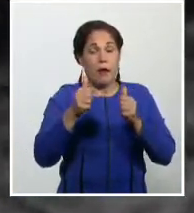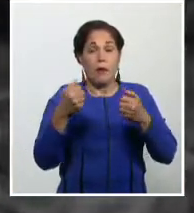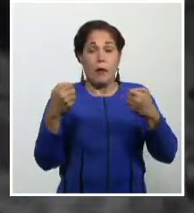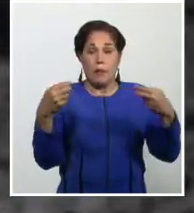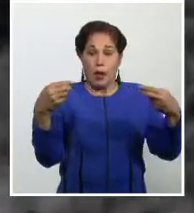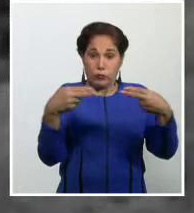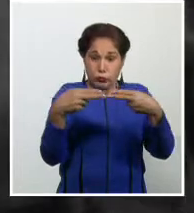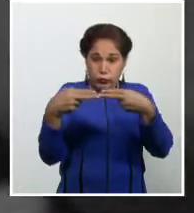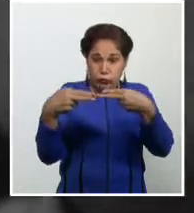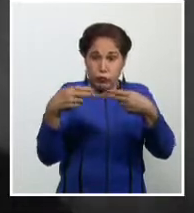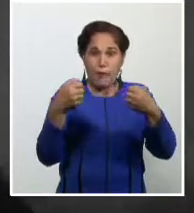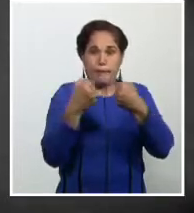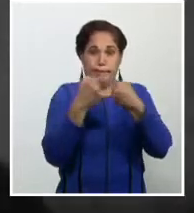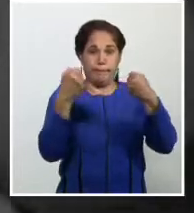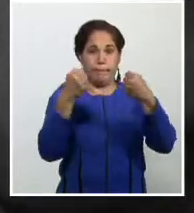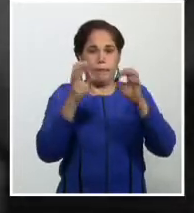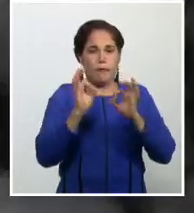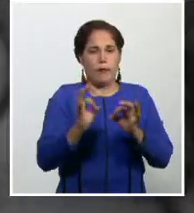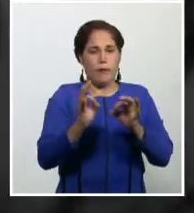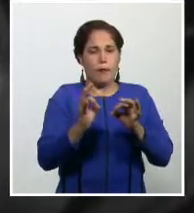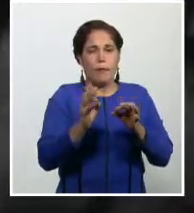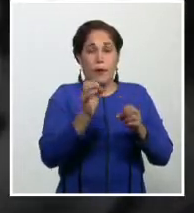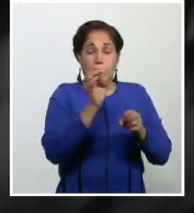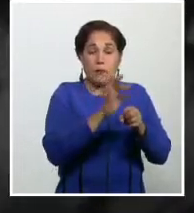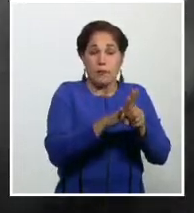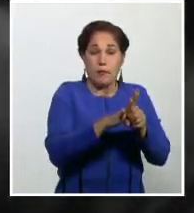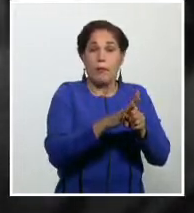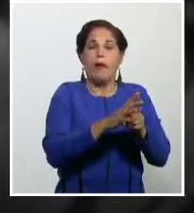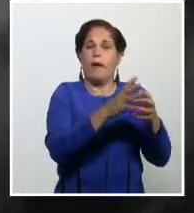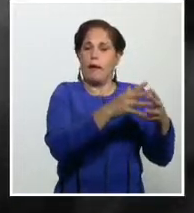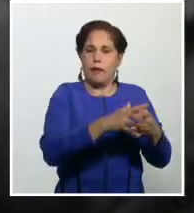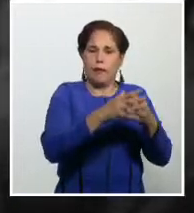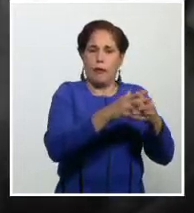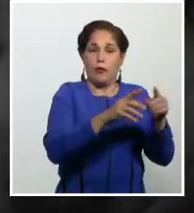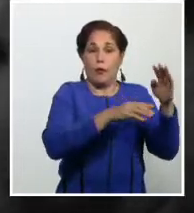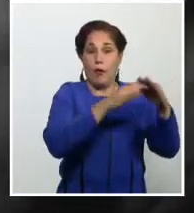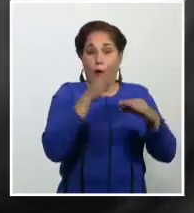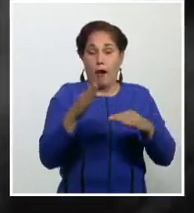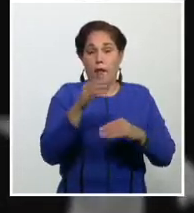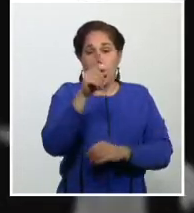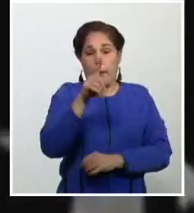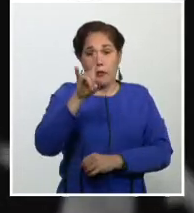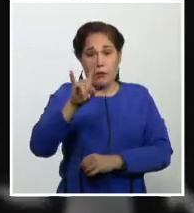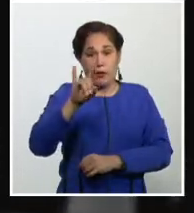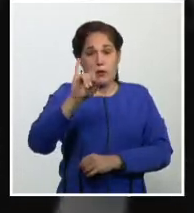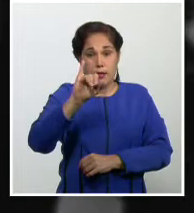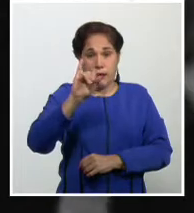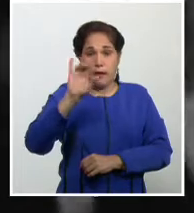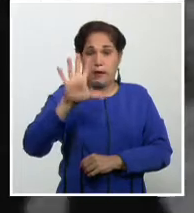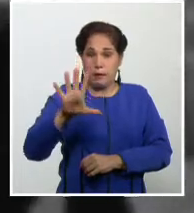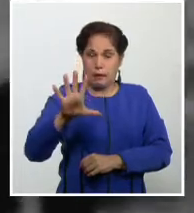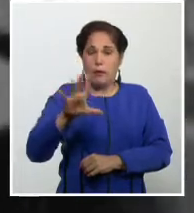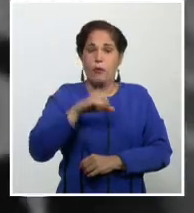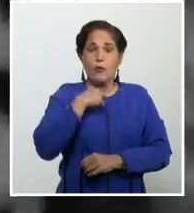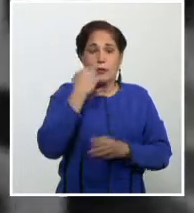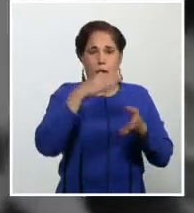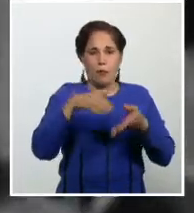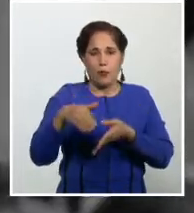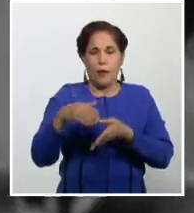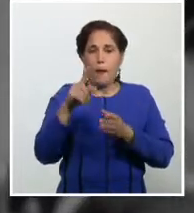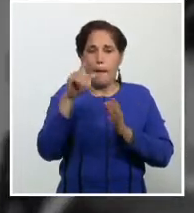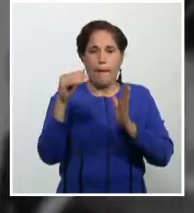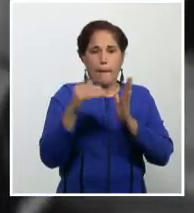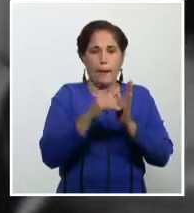fomentada por el gobierno de Estados Unidos y que se extendió hasta 1965, perdieron la vida 1